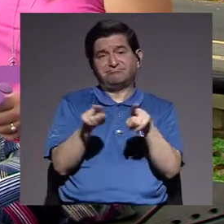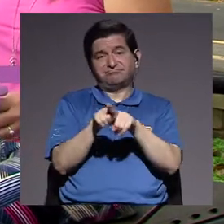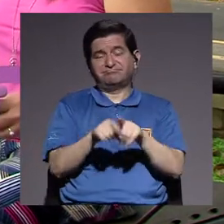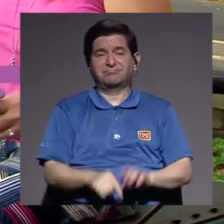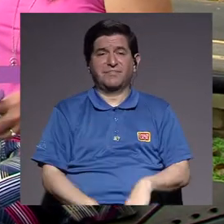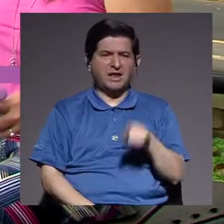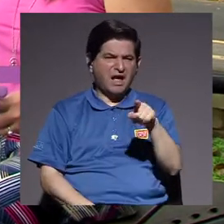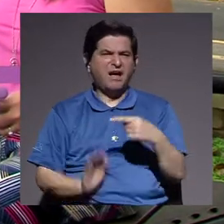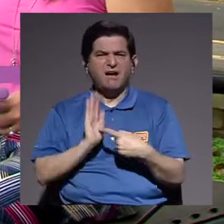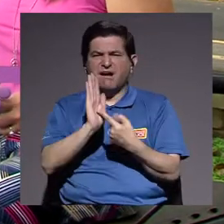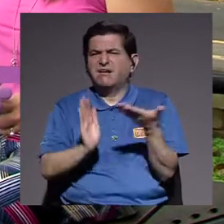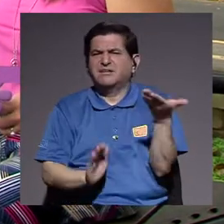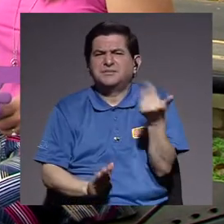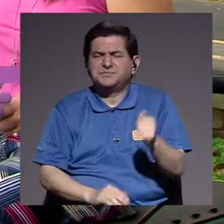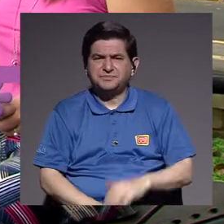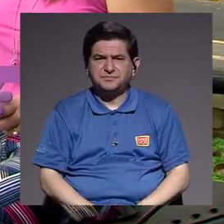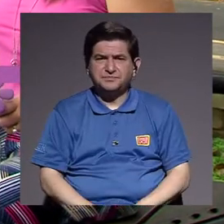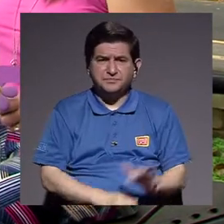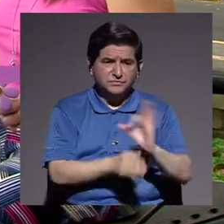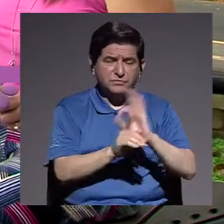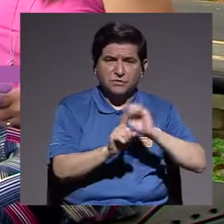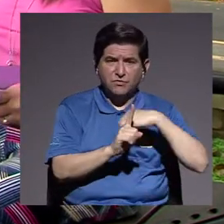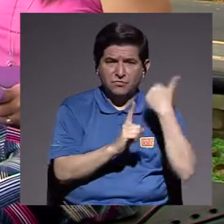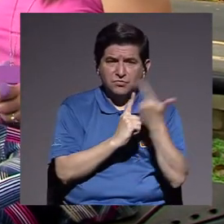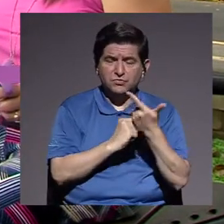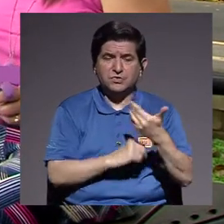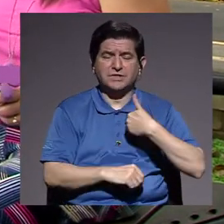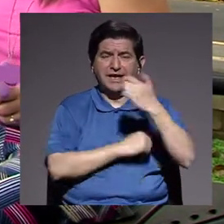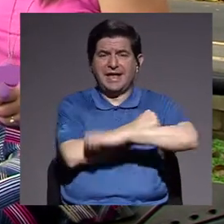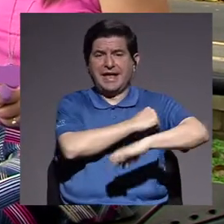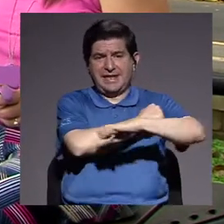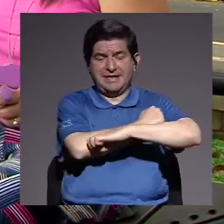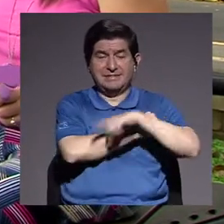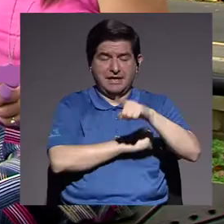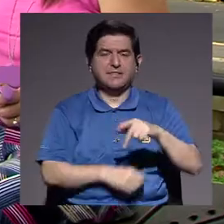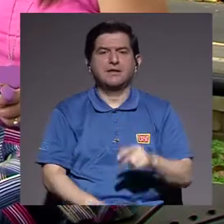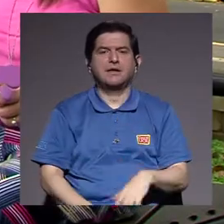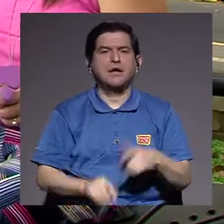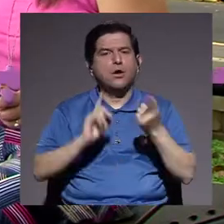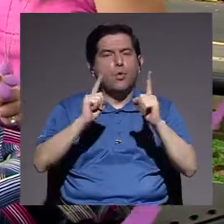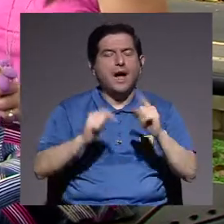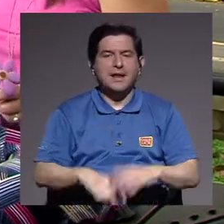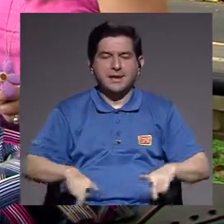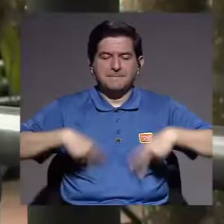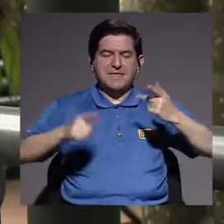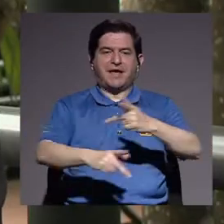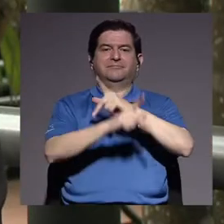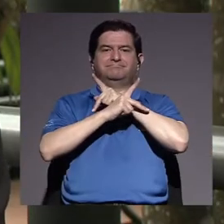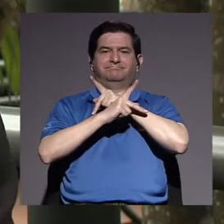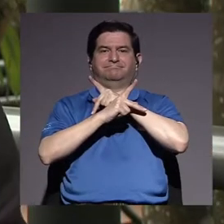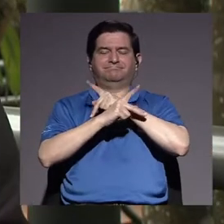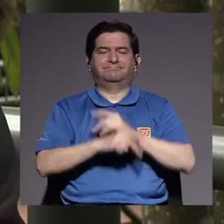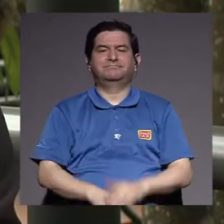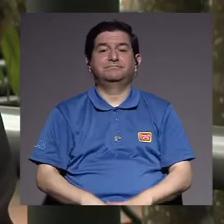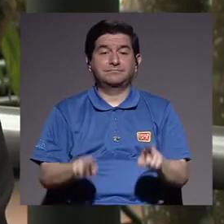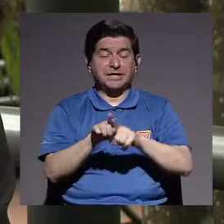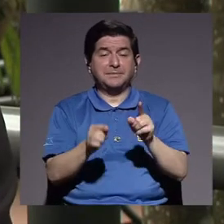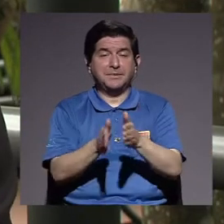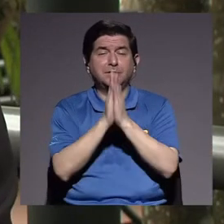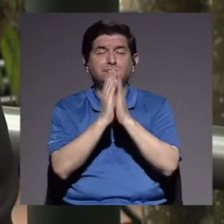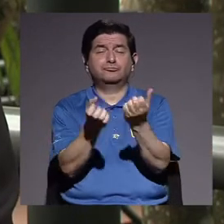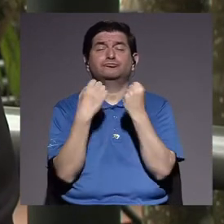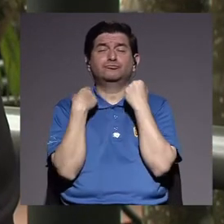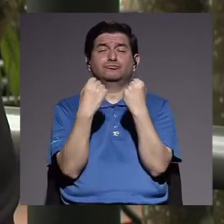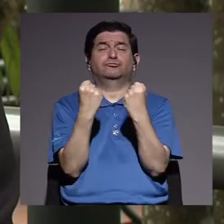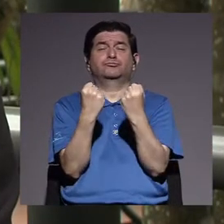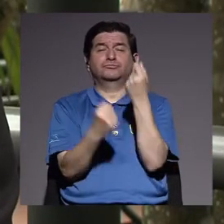Porque ahí lo único que se está reflejando es justamente la función social del Estado. Y ahí sí es proteger la vida, ¿verdad? Y creo que también hay un llamado muy